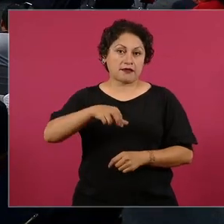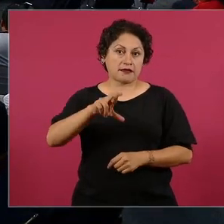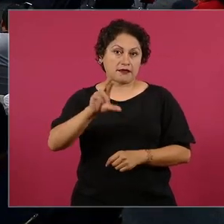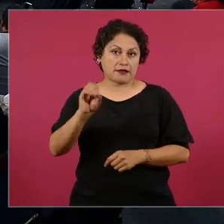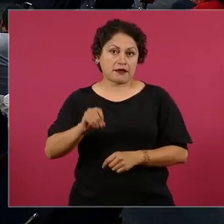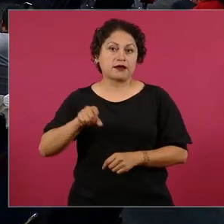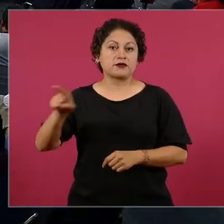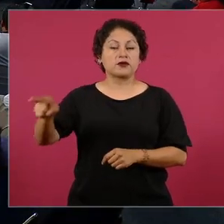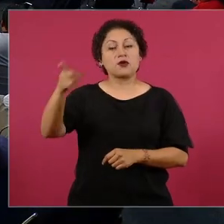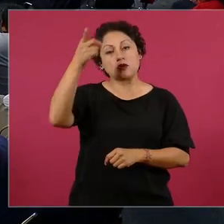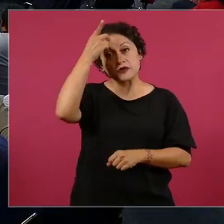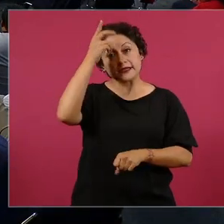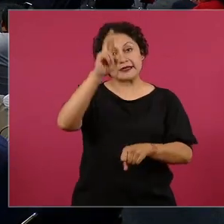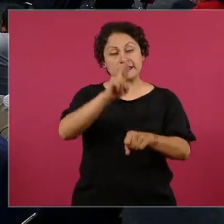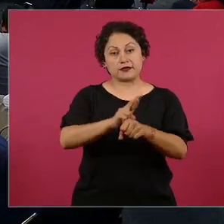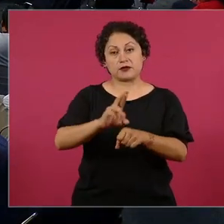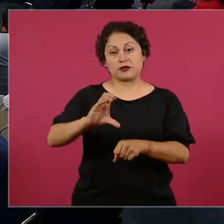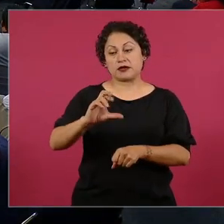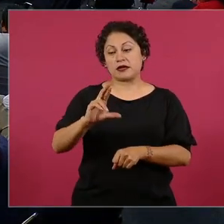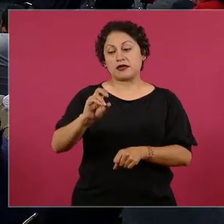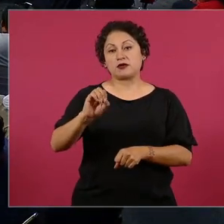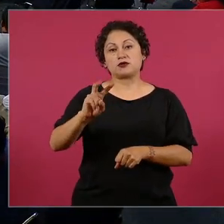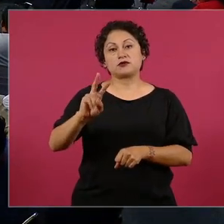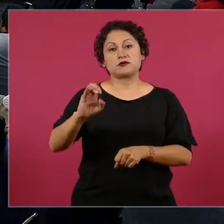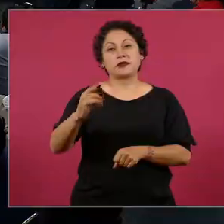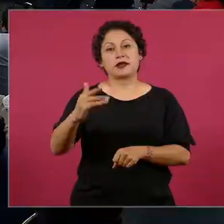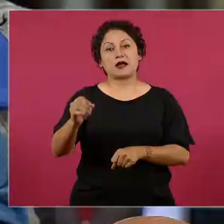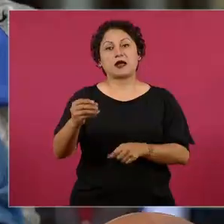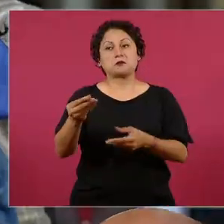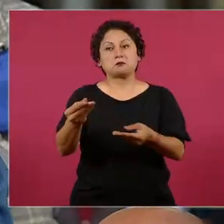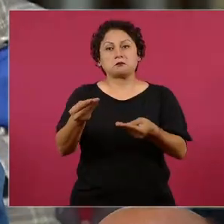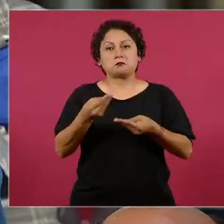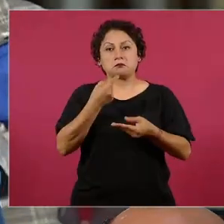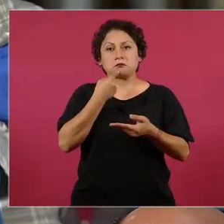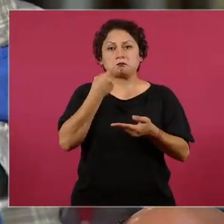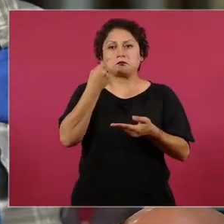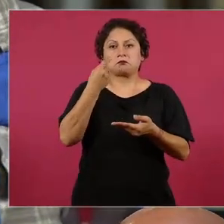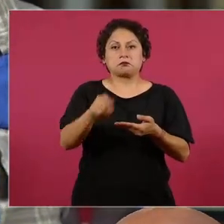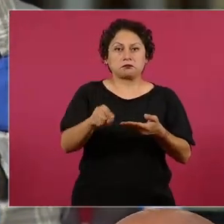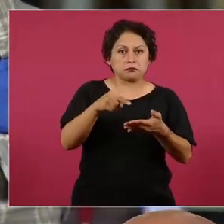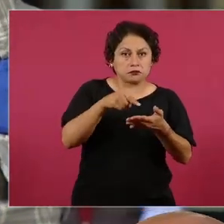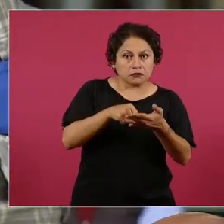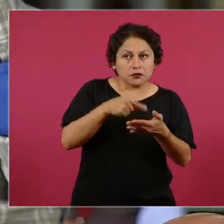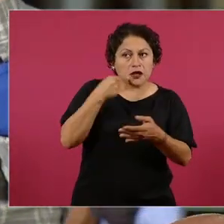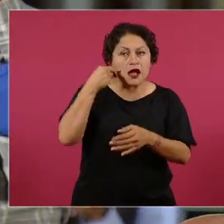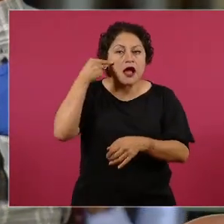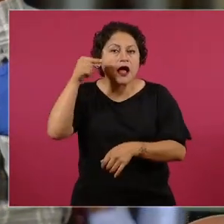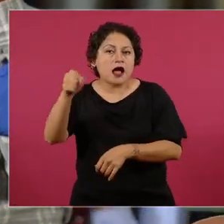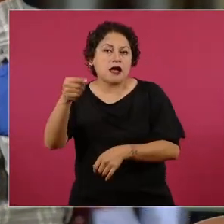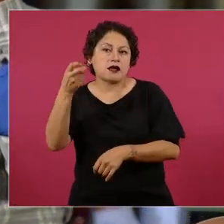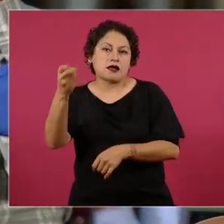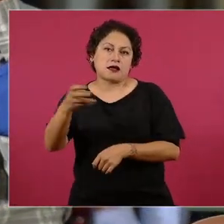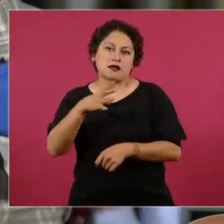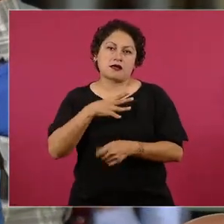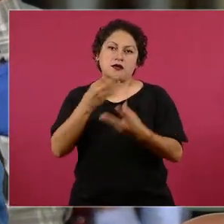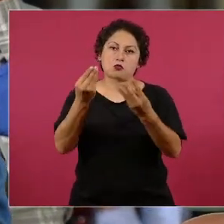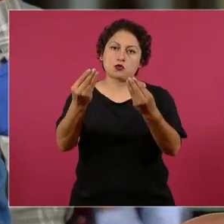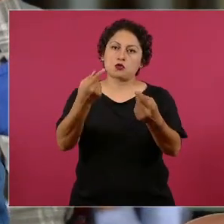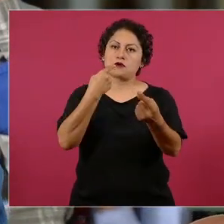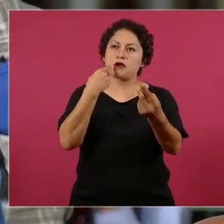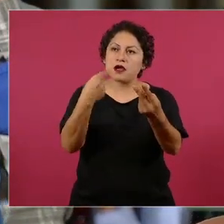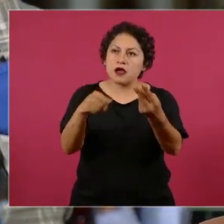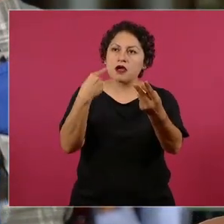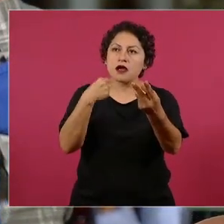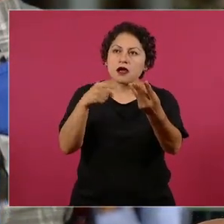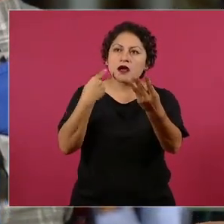Cerrador. Llegó a nuestra redacción un reporte que existen muchas denuncias ciudadanas. Estas señalan a las autoridades municipales y